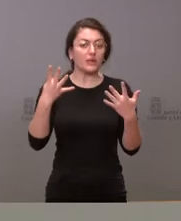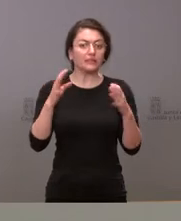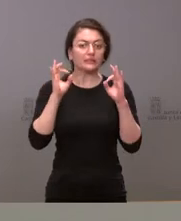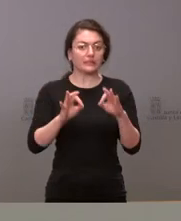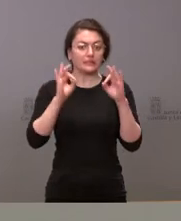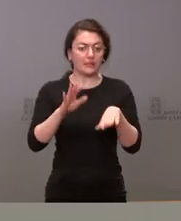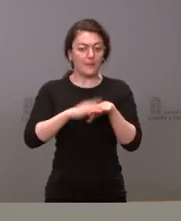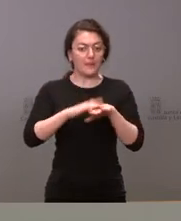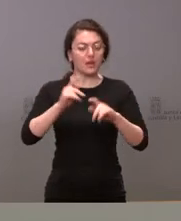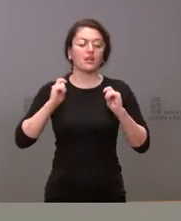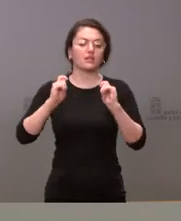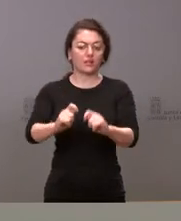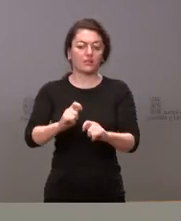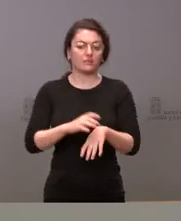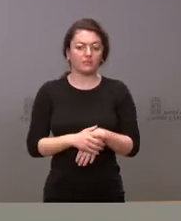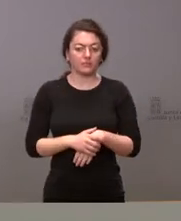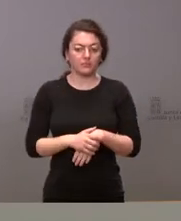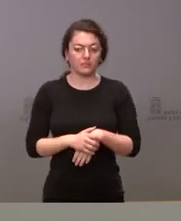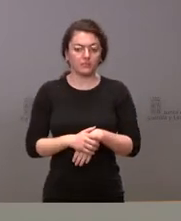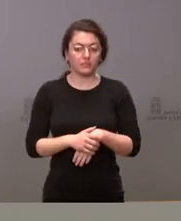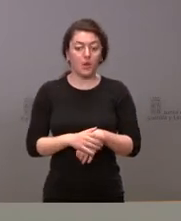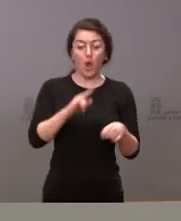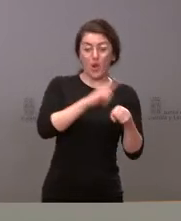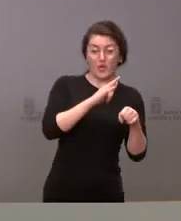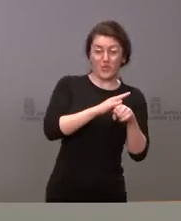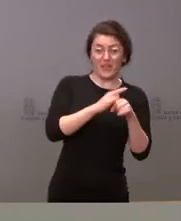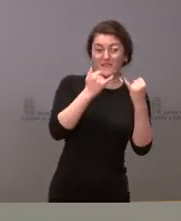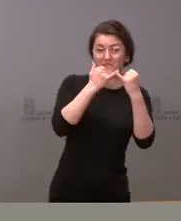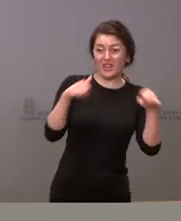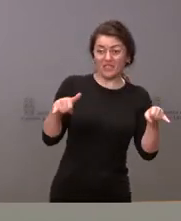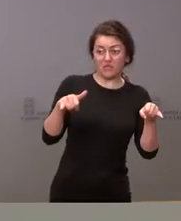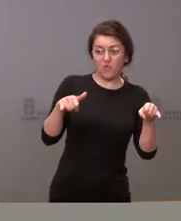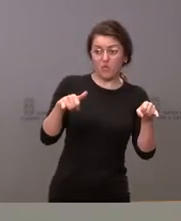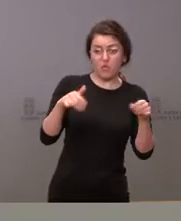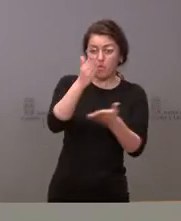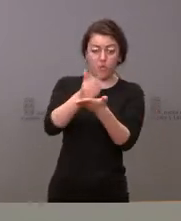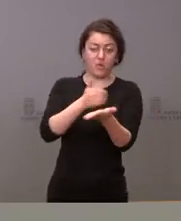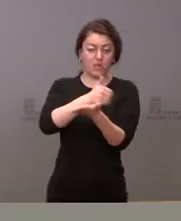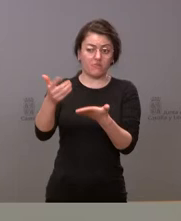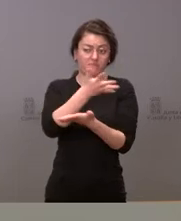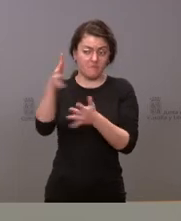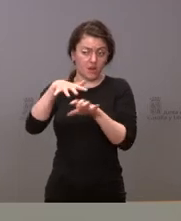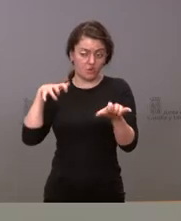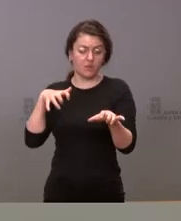posesión. El lunes es fiesta en bastantes comunidades autónomas de España, como saben.